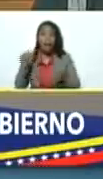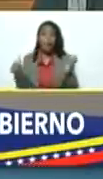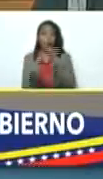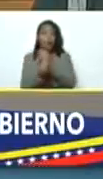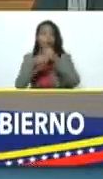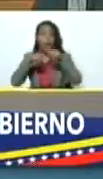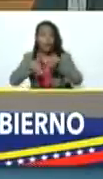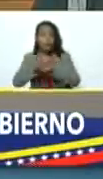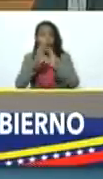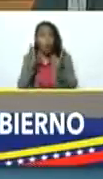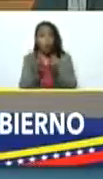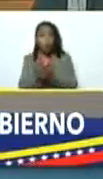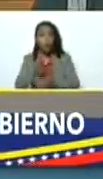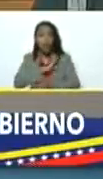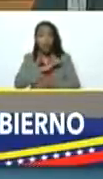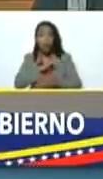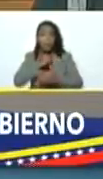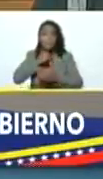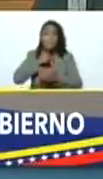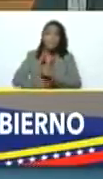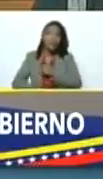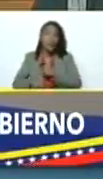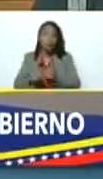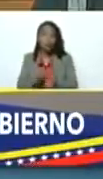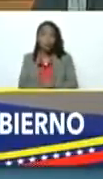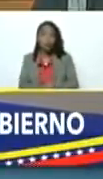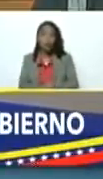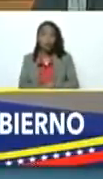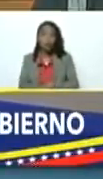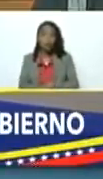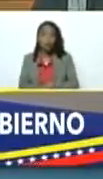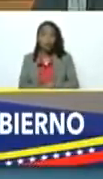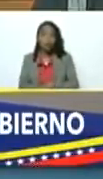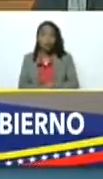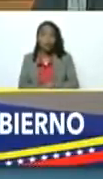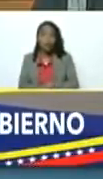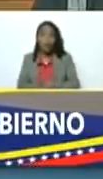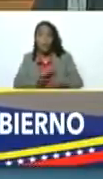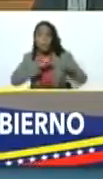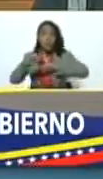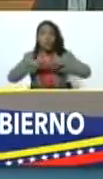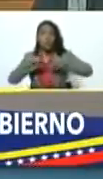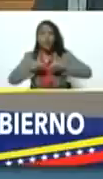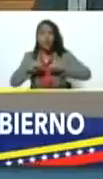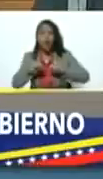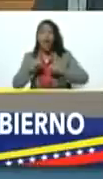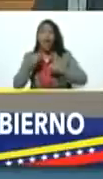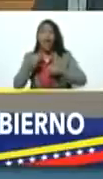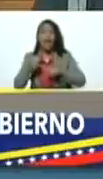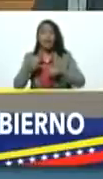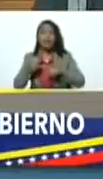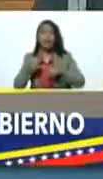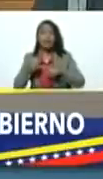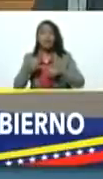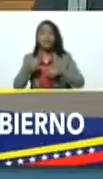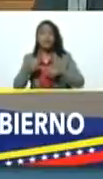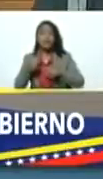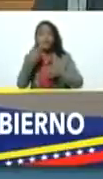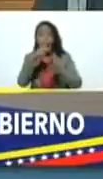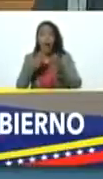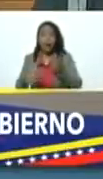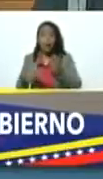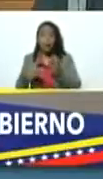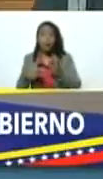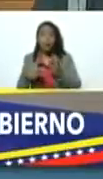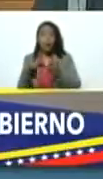y tenemos que parirlos Galinde y moverlos en varios aeropuertos del mundo para que lleguen a Venezuela porque